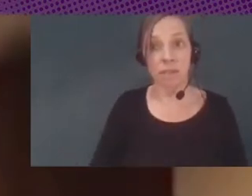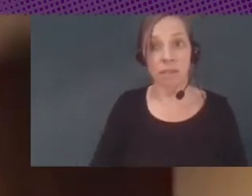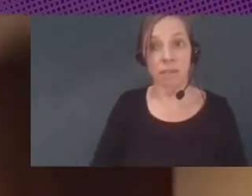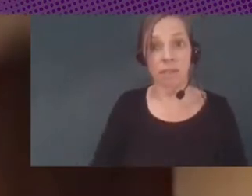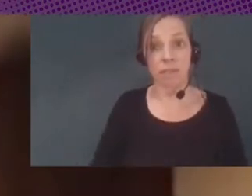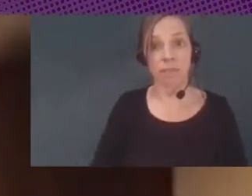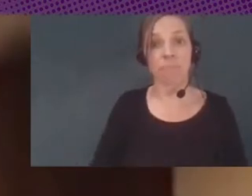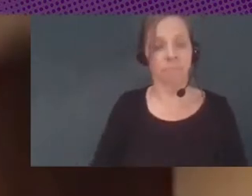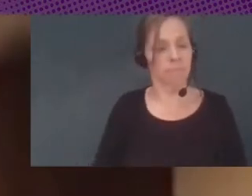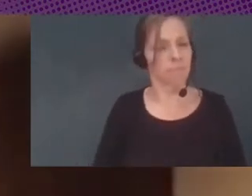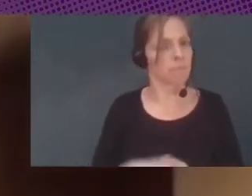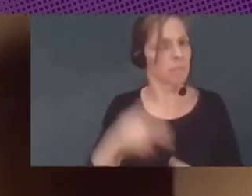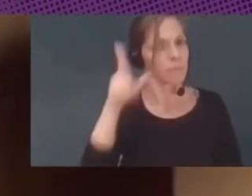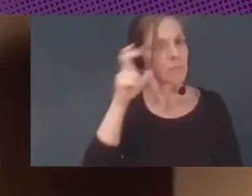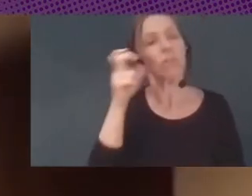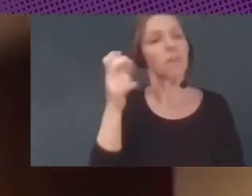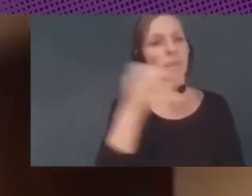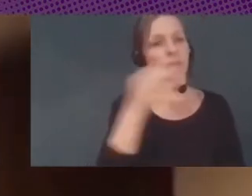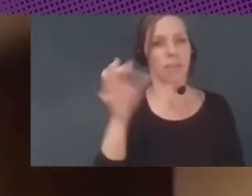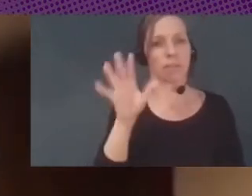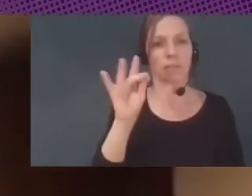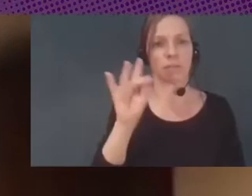Confirmado, te escuchan perfectamente Andrés.